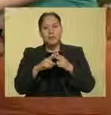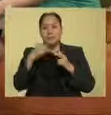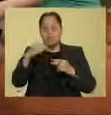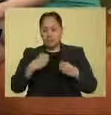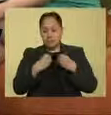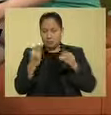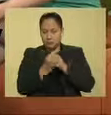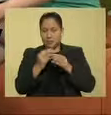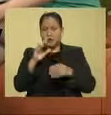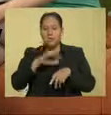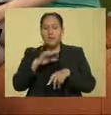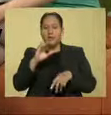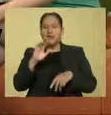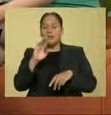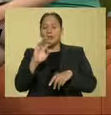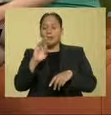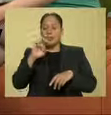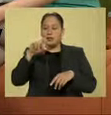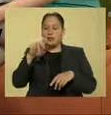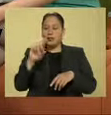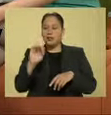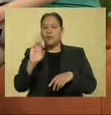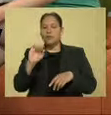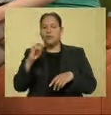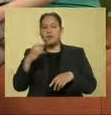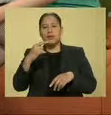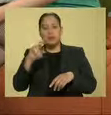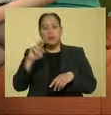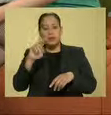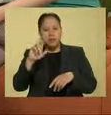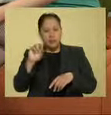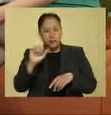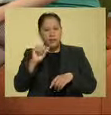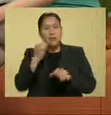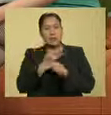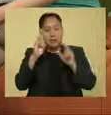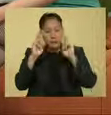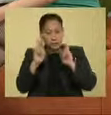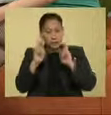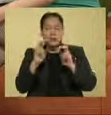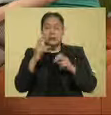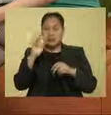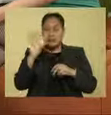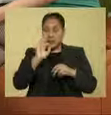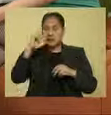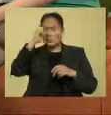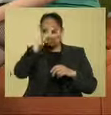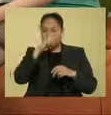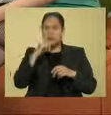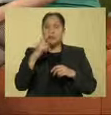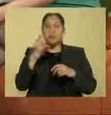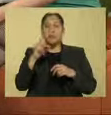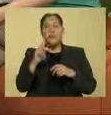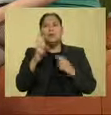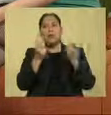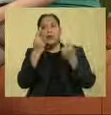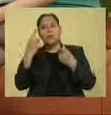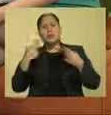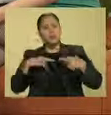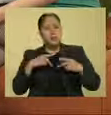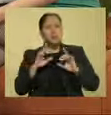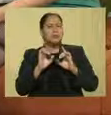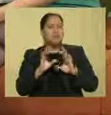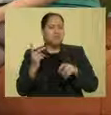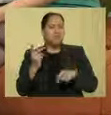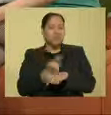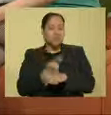con el doctor Fernando Figueroa. Un tema en el presente, que yo creo que es difícil y complicado, pero que le pasa a muchas parejas.